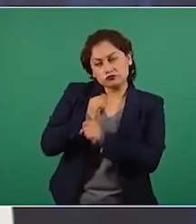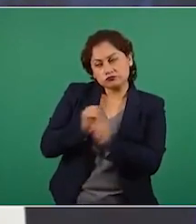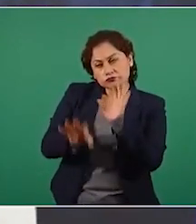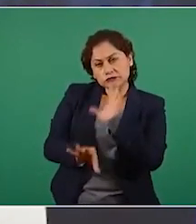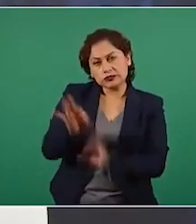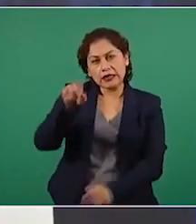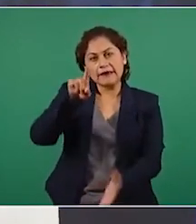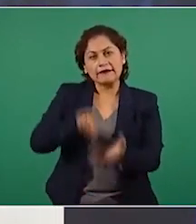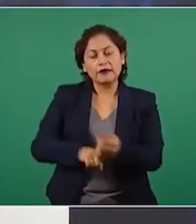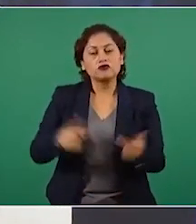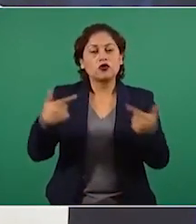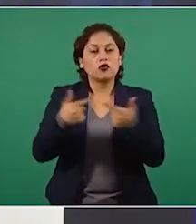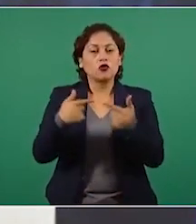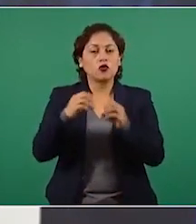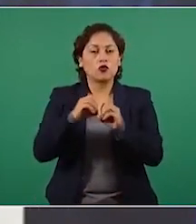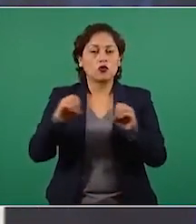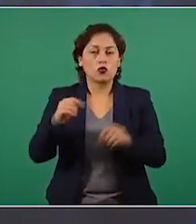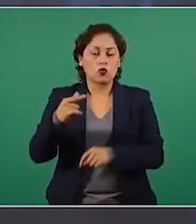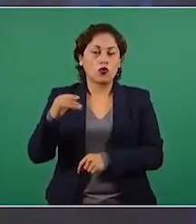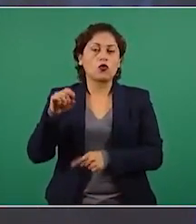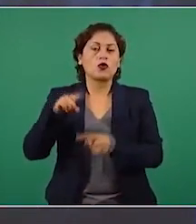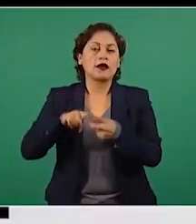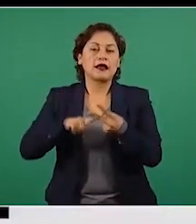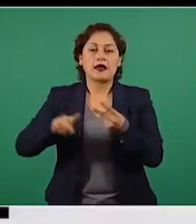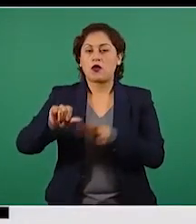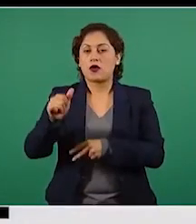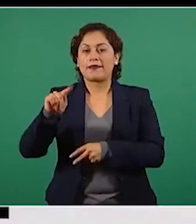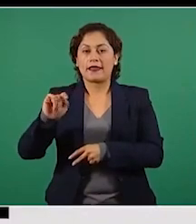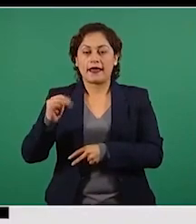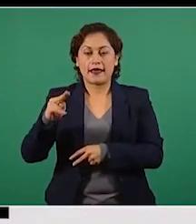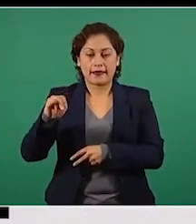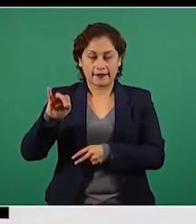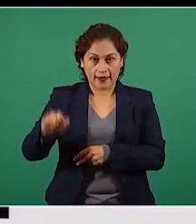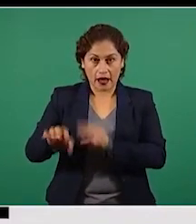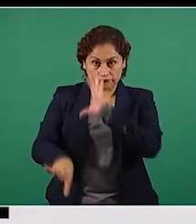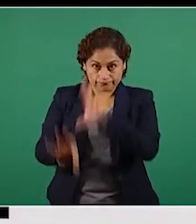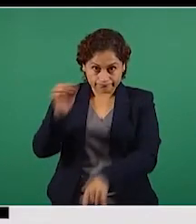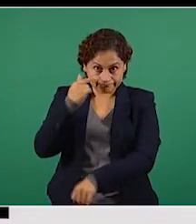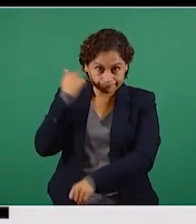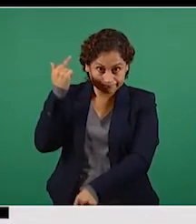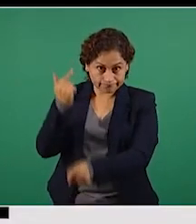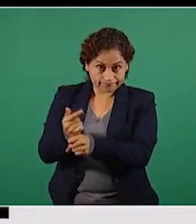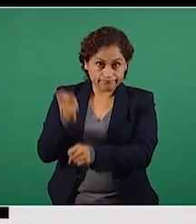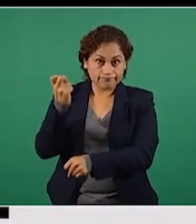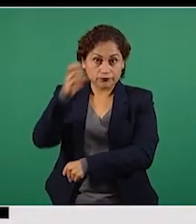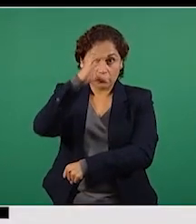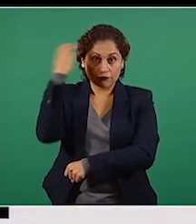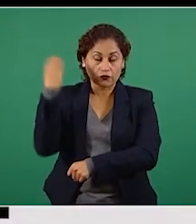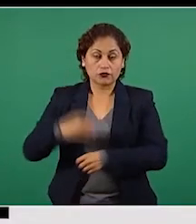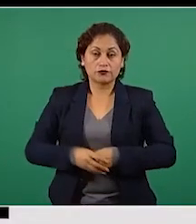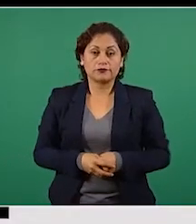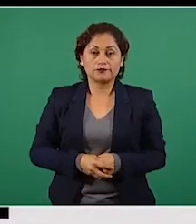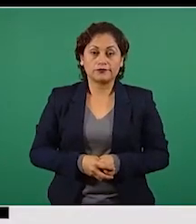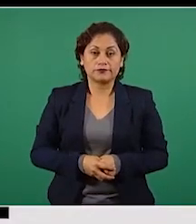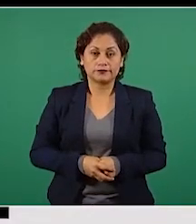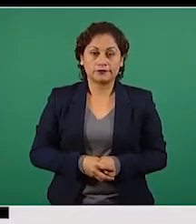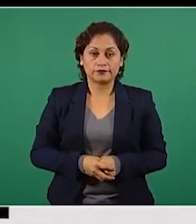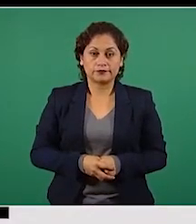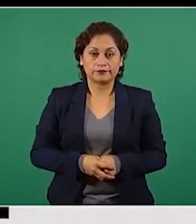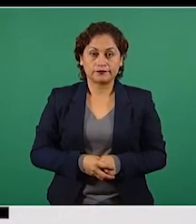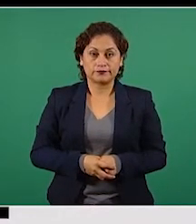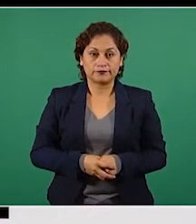y a través de la plataforma Tanay, encontramos que las fotos con las que se ilustran las notas sobre el tema no están debidamente